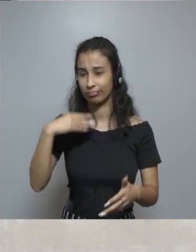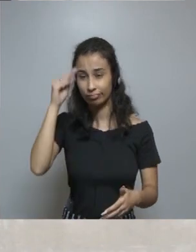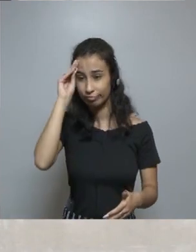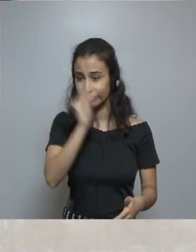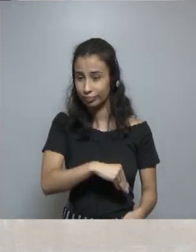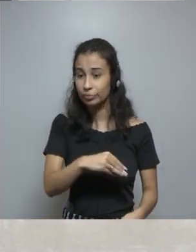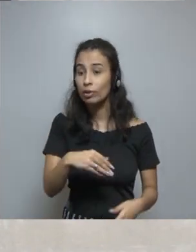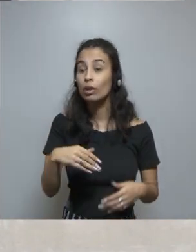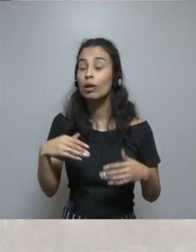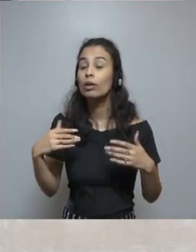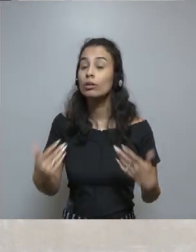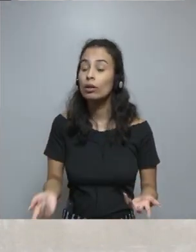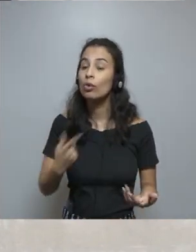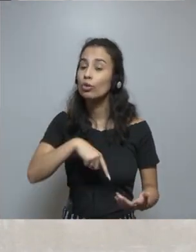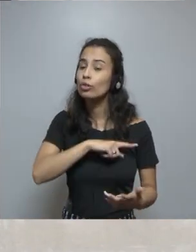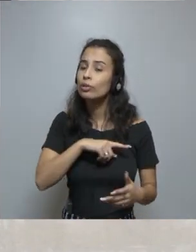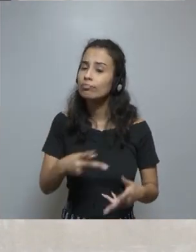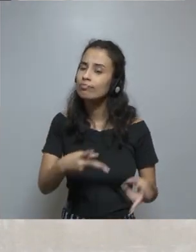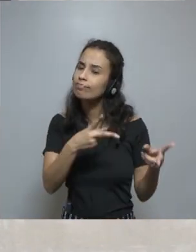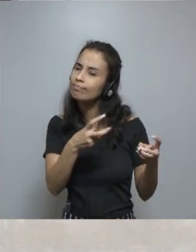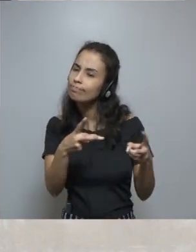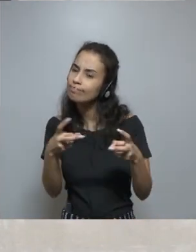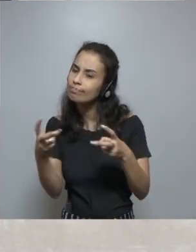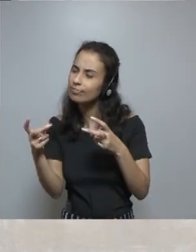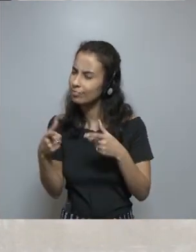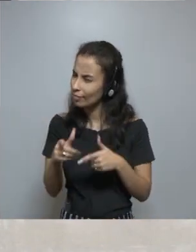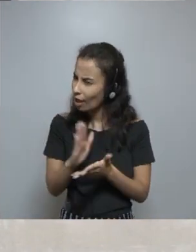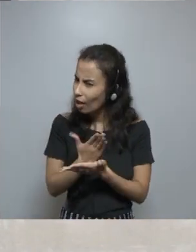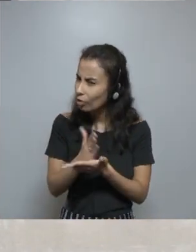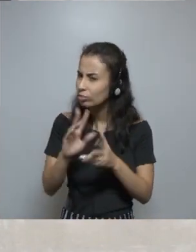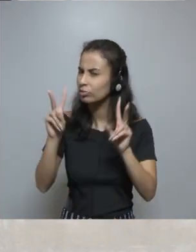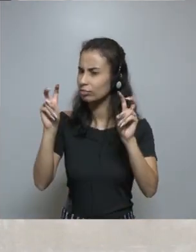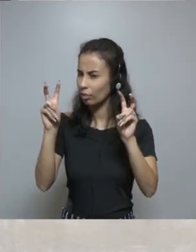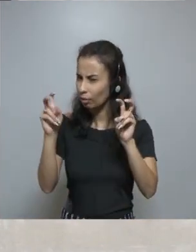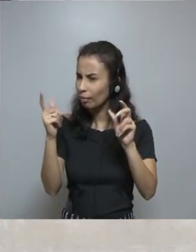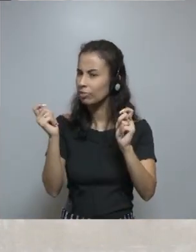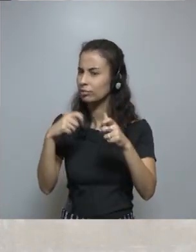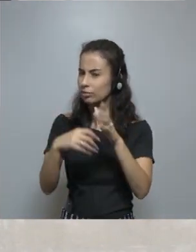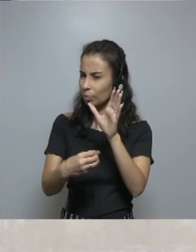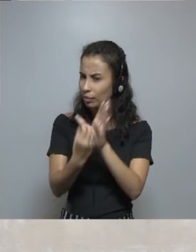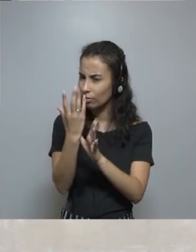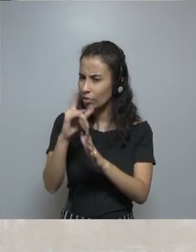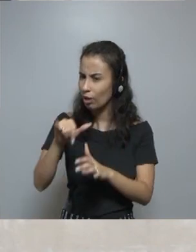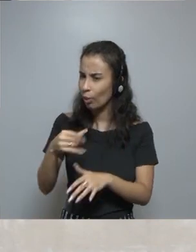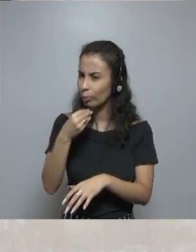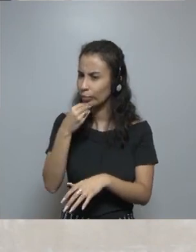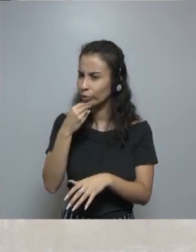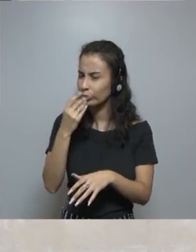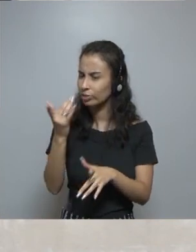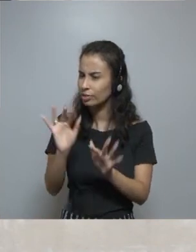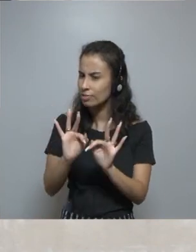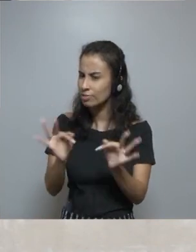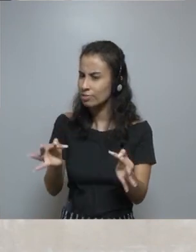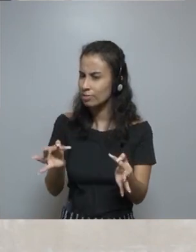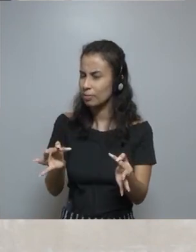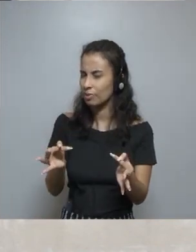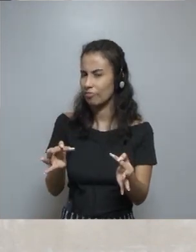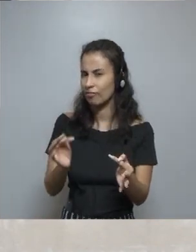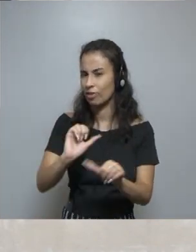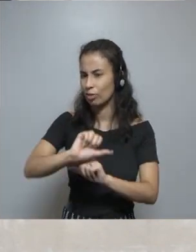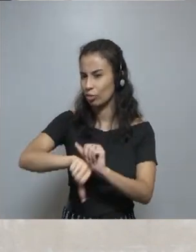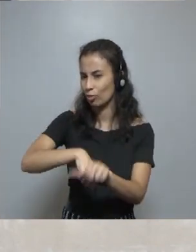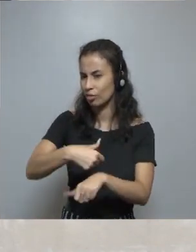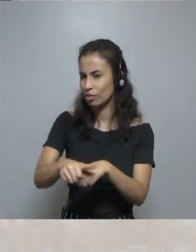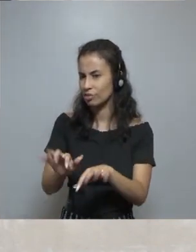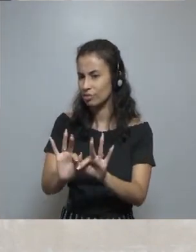nosotros vimos algunos temas que surgían allí que abrían oportunidad para simplificar